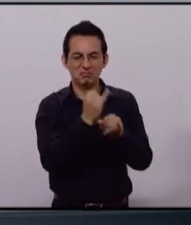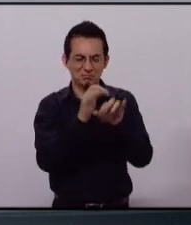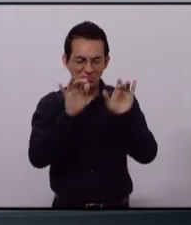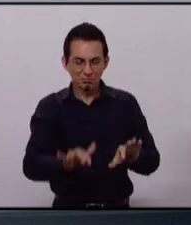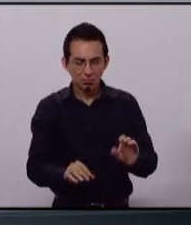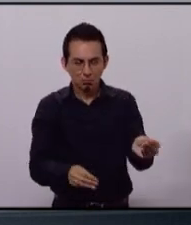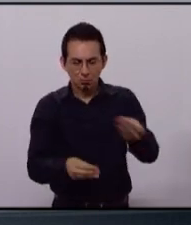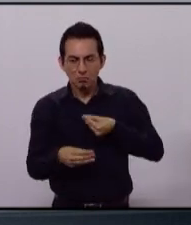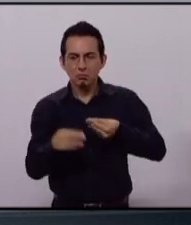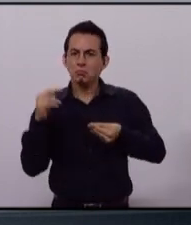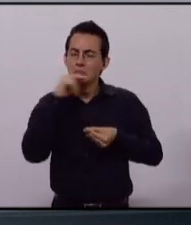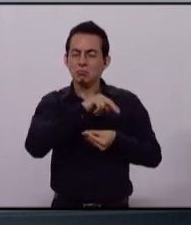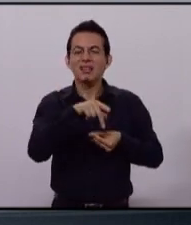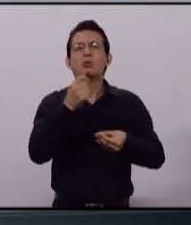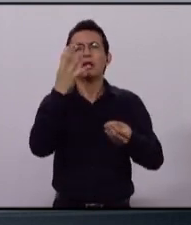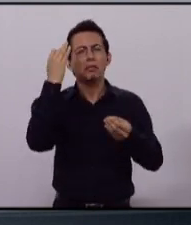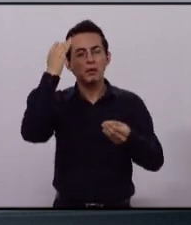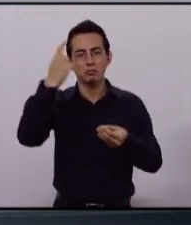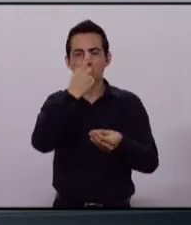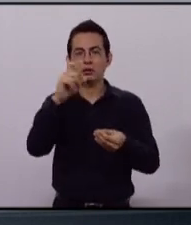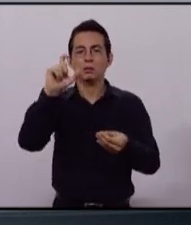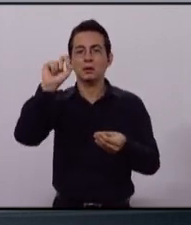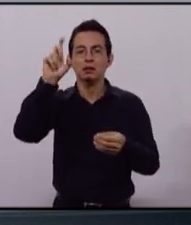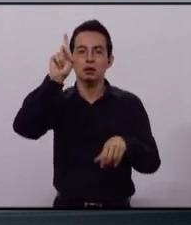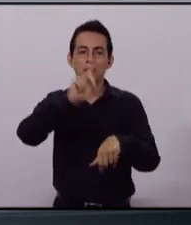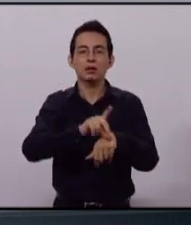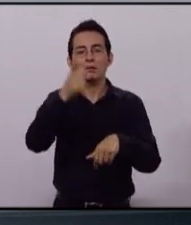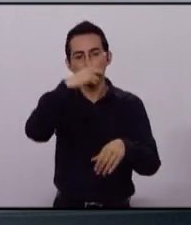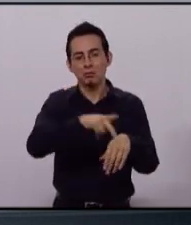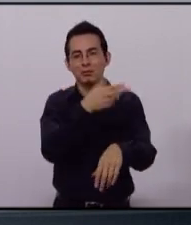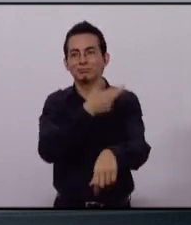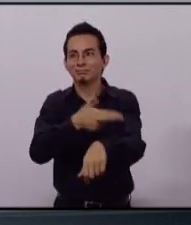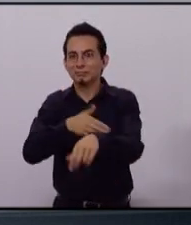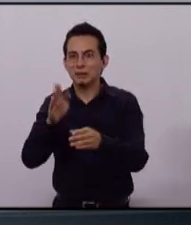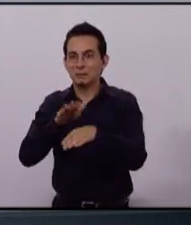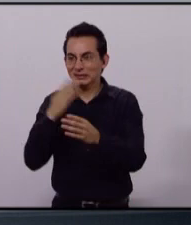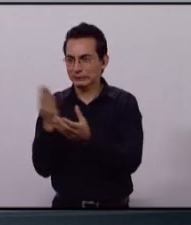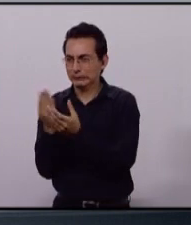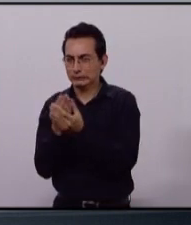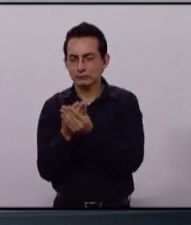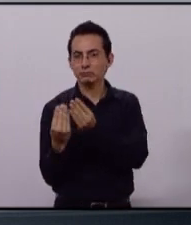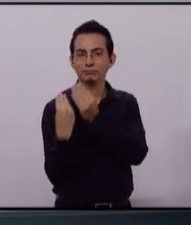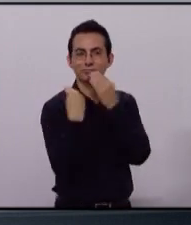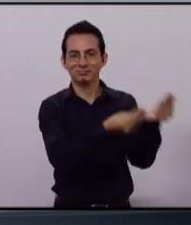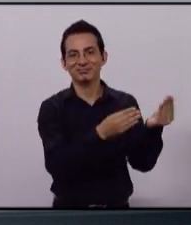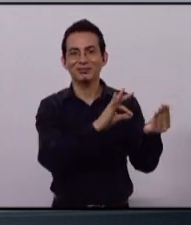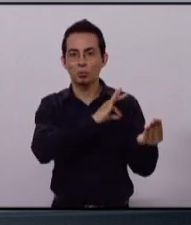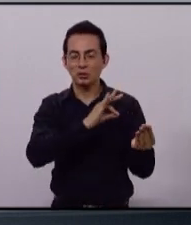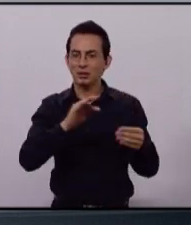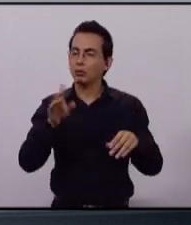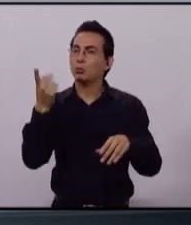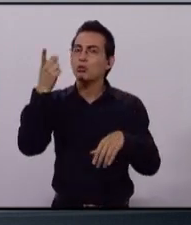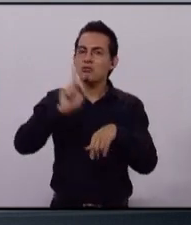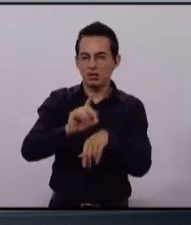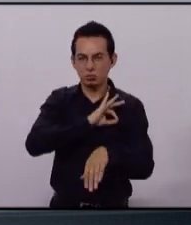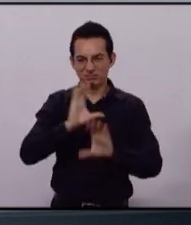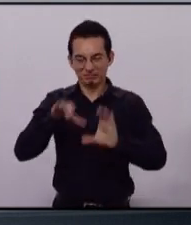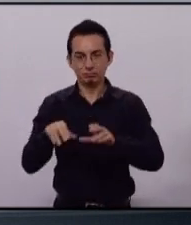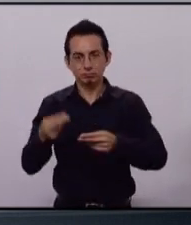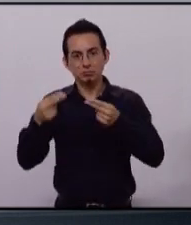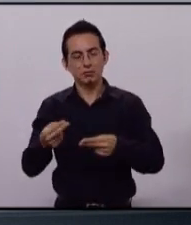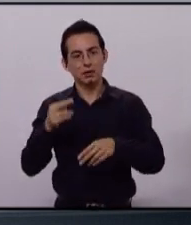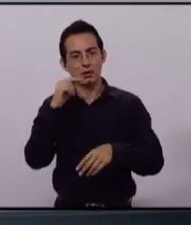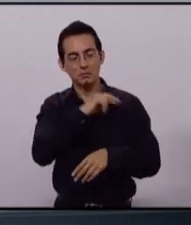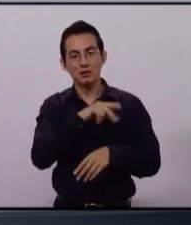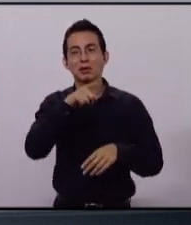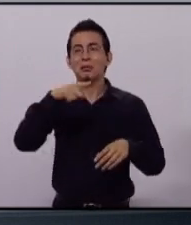plazo de 120 días para presentar sus trámites. Los políticos de siempre creen que la forma de generar empleos